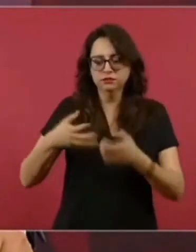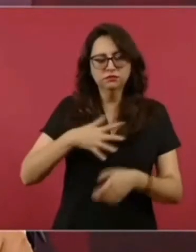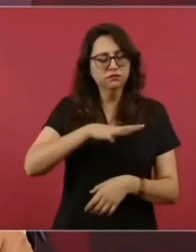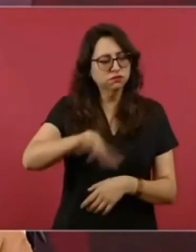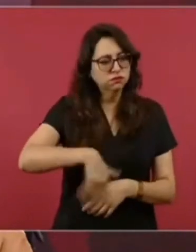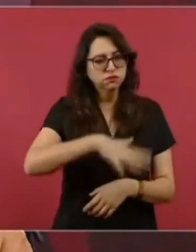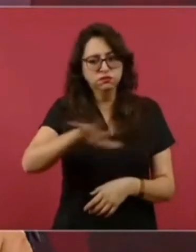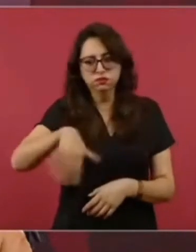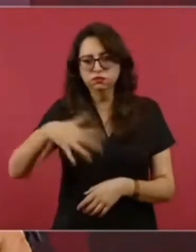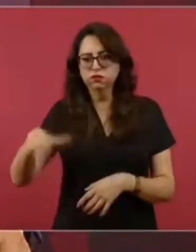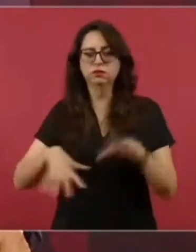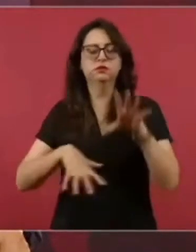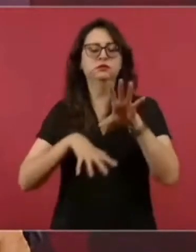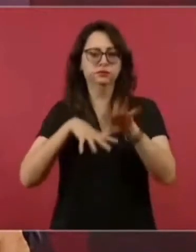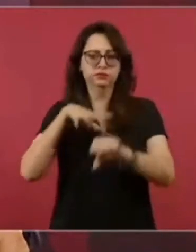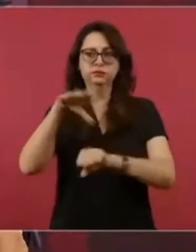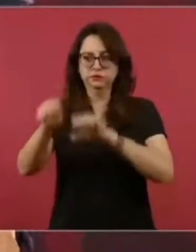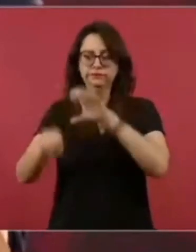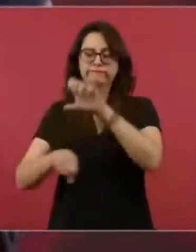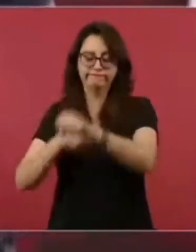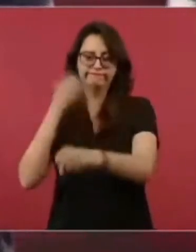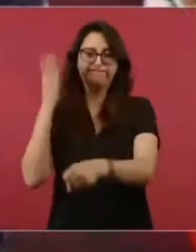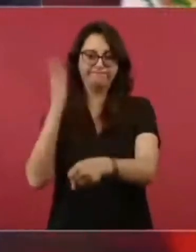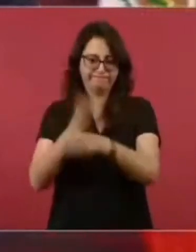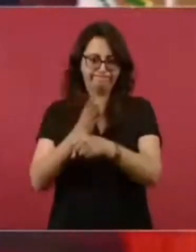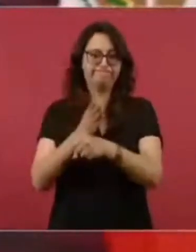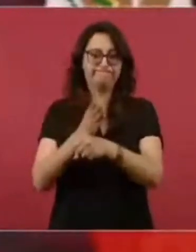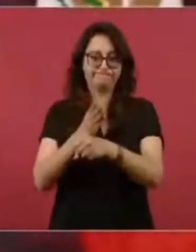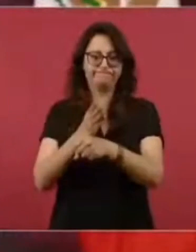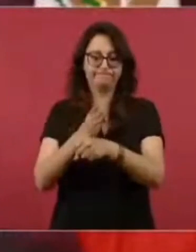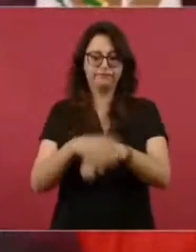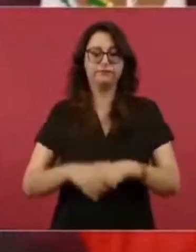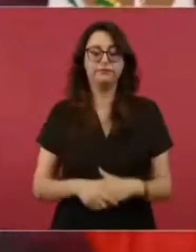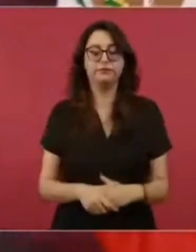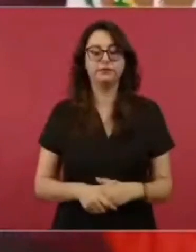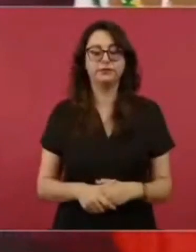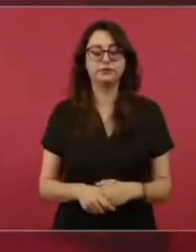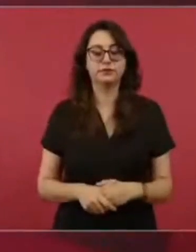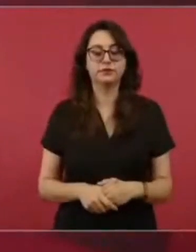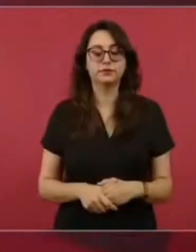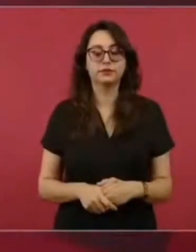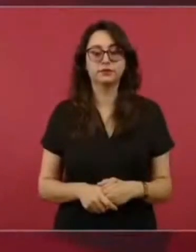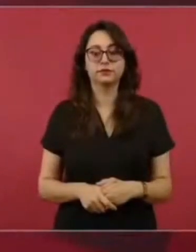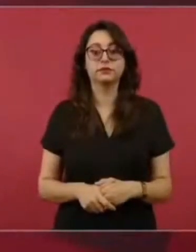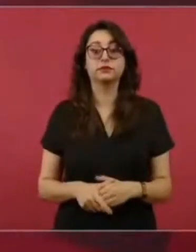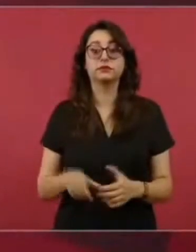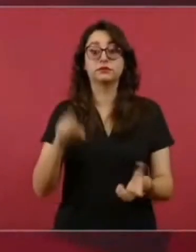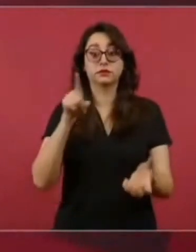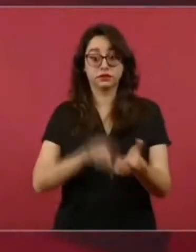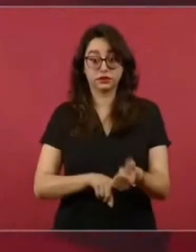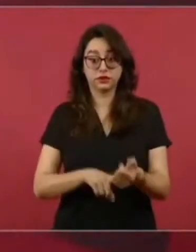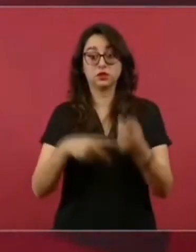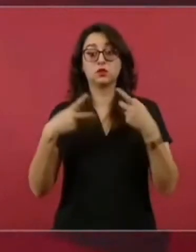tanto a quienes iniciaron el fuego